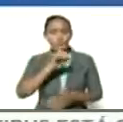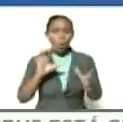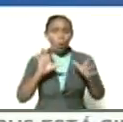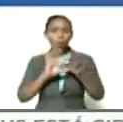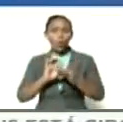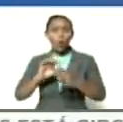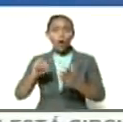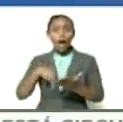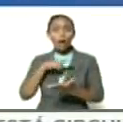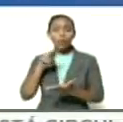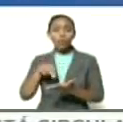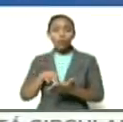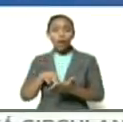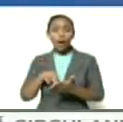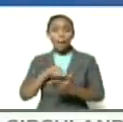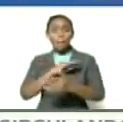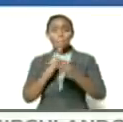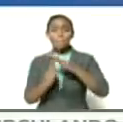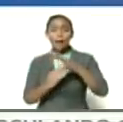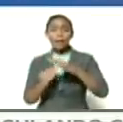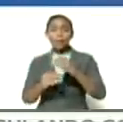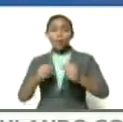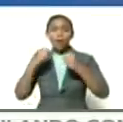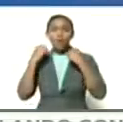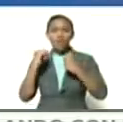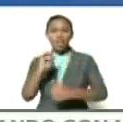nacional en base a una fuerte identidad